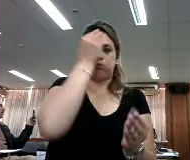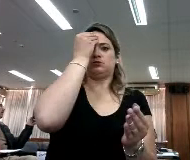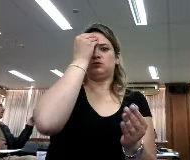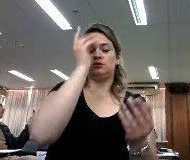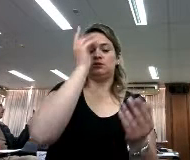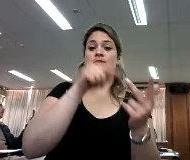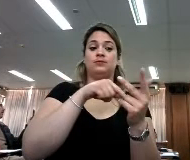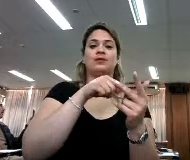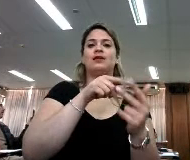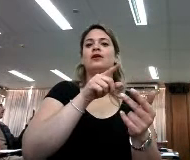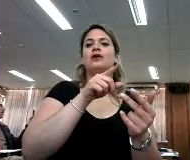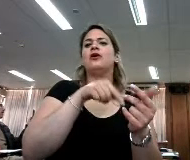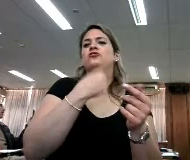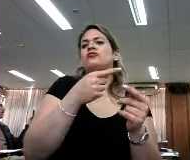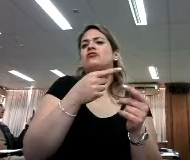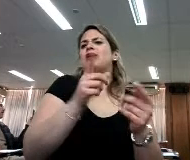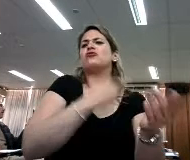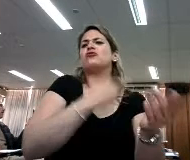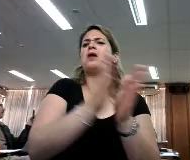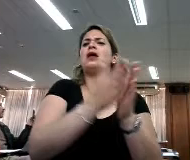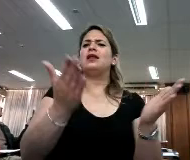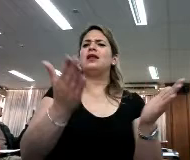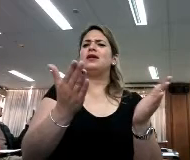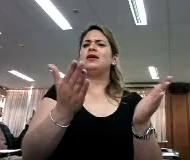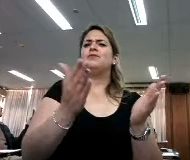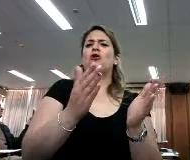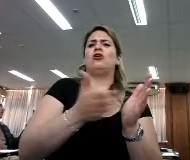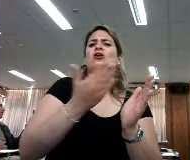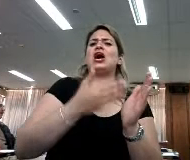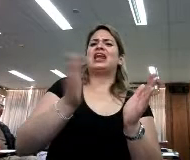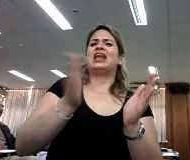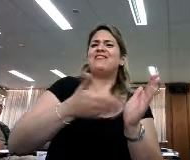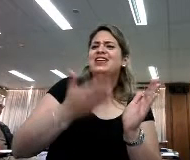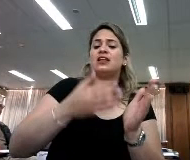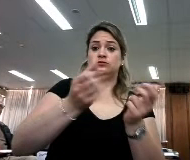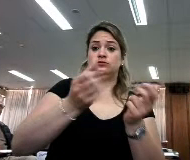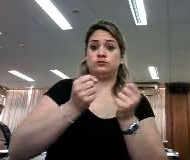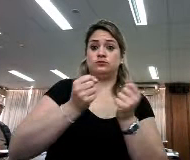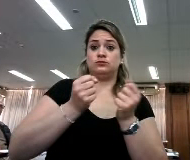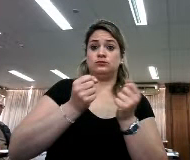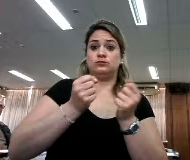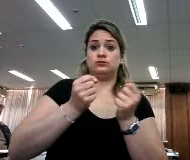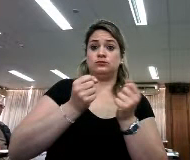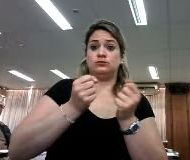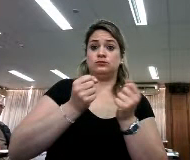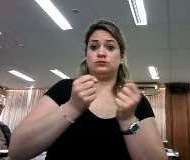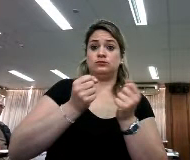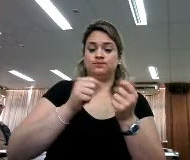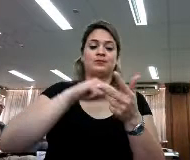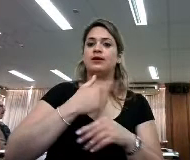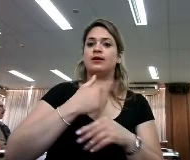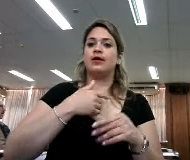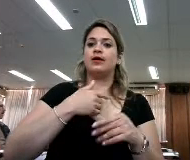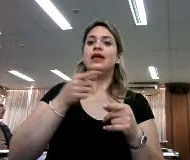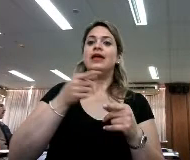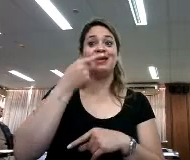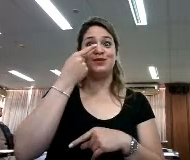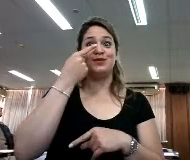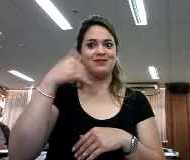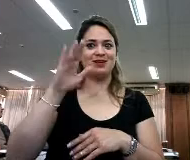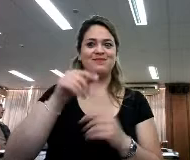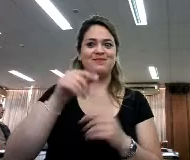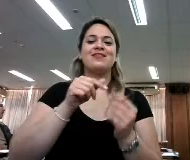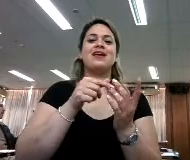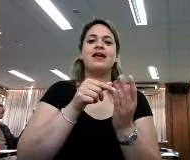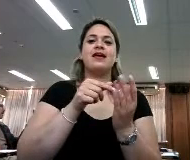tradicional, nosotros agarramos un libro, revista y lo leemos. La segunda acepción que aquí es cuando se comienza a poner más interesante, comprender